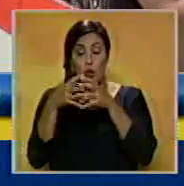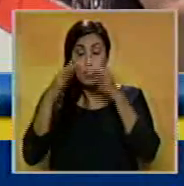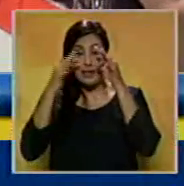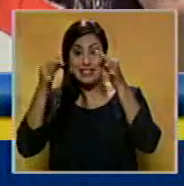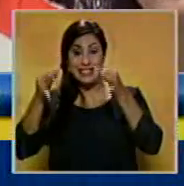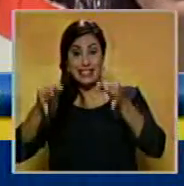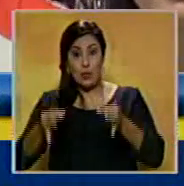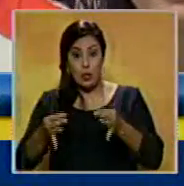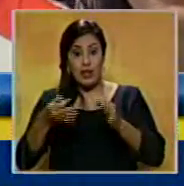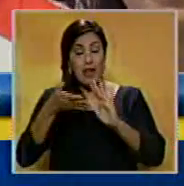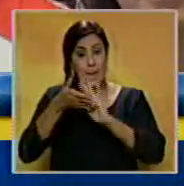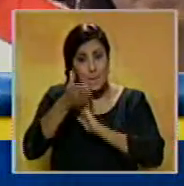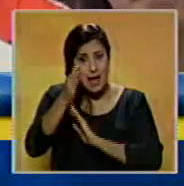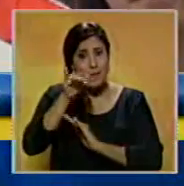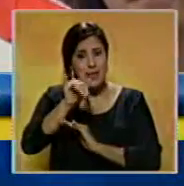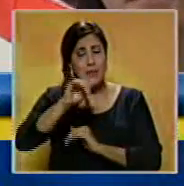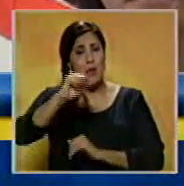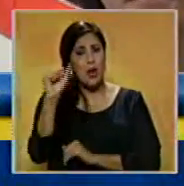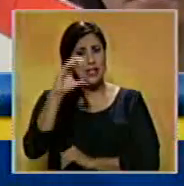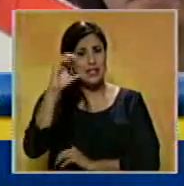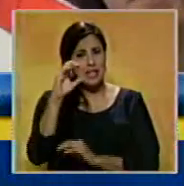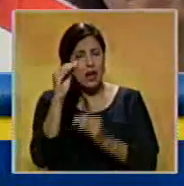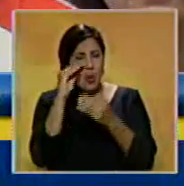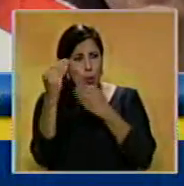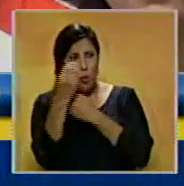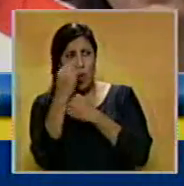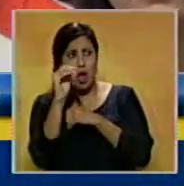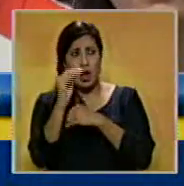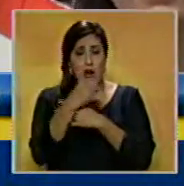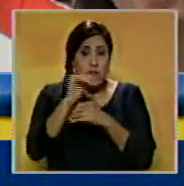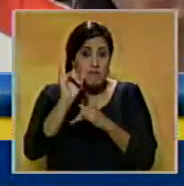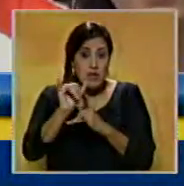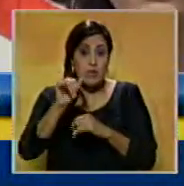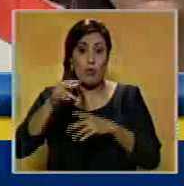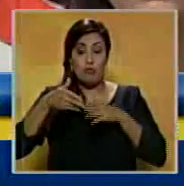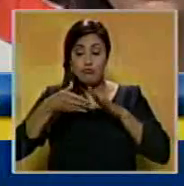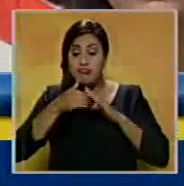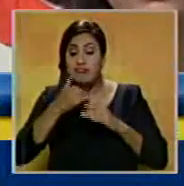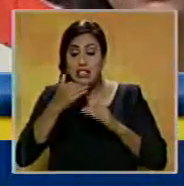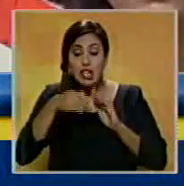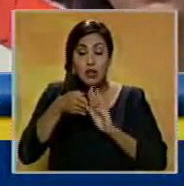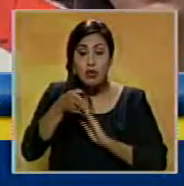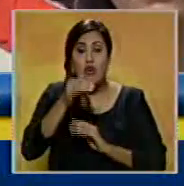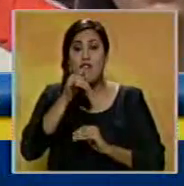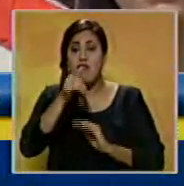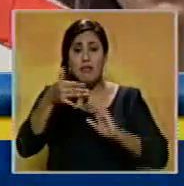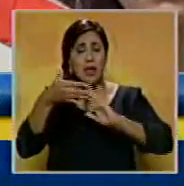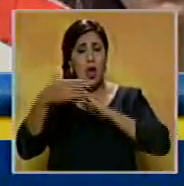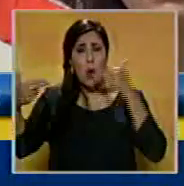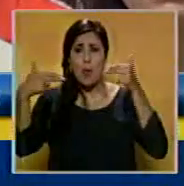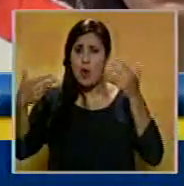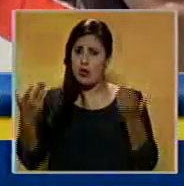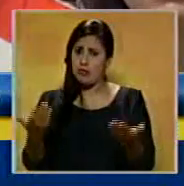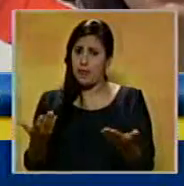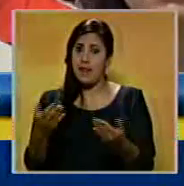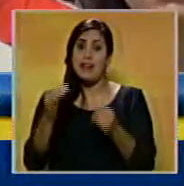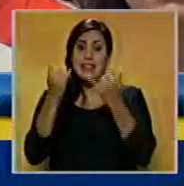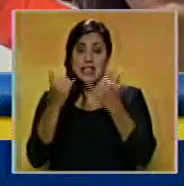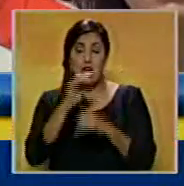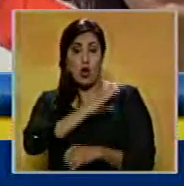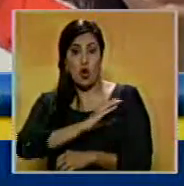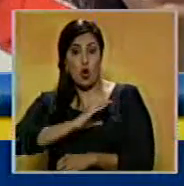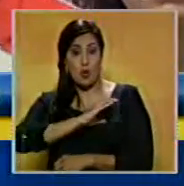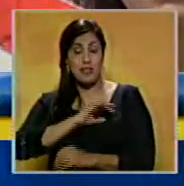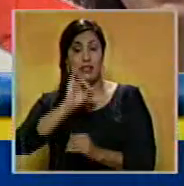seguridad dirigirse hacia la sede de Policaracas para resguardarse. Al llegar a la instancia, Infante denunció lo ocurrido y de inmediato una